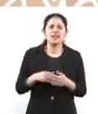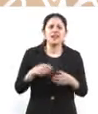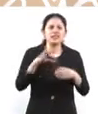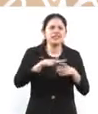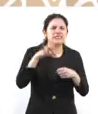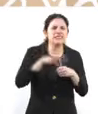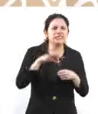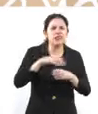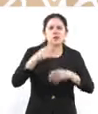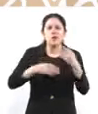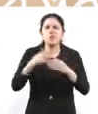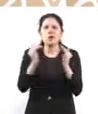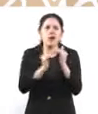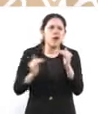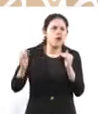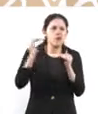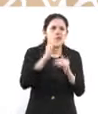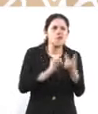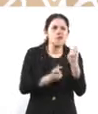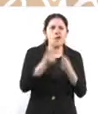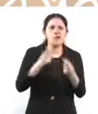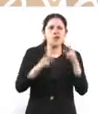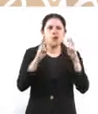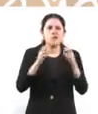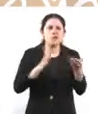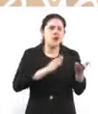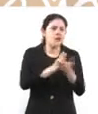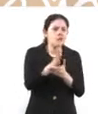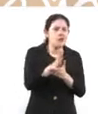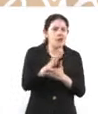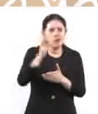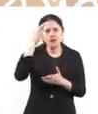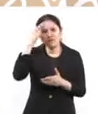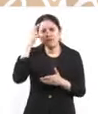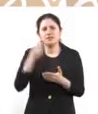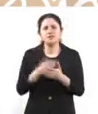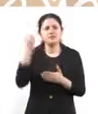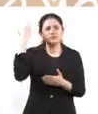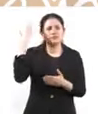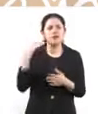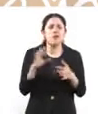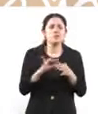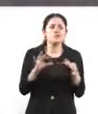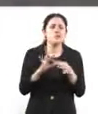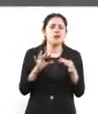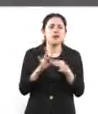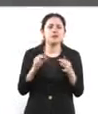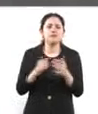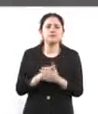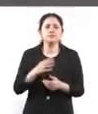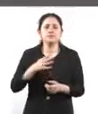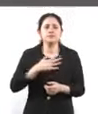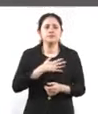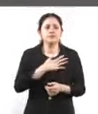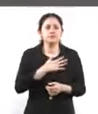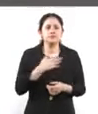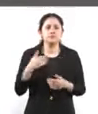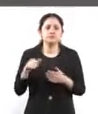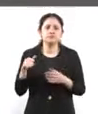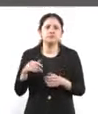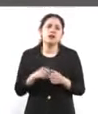metiéndose en temas que violaban su competencia en la Constitución, pues estaba haciendo cosas fuera de la Constitución.